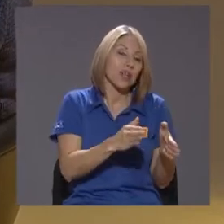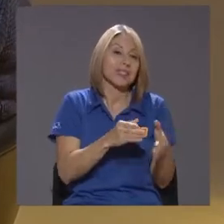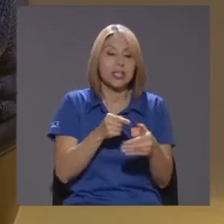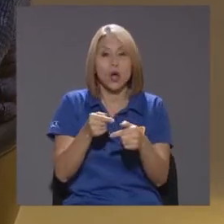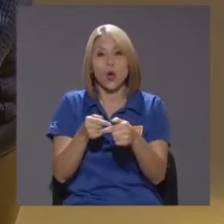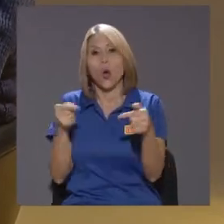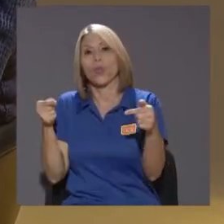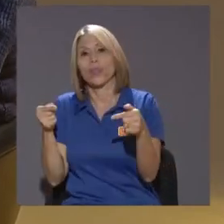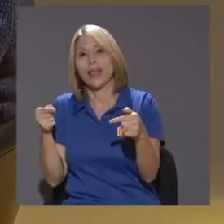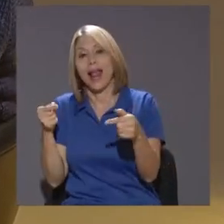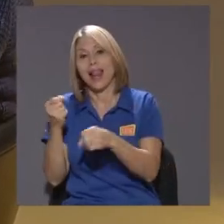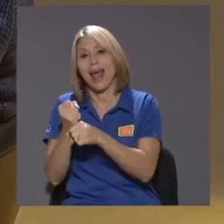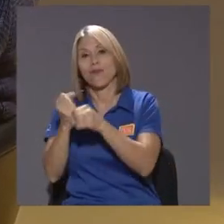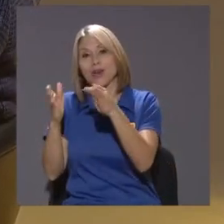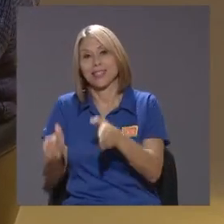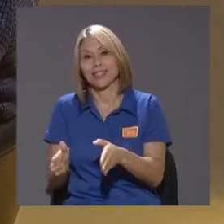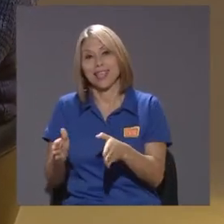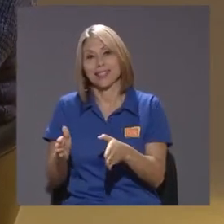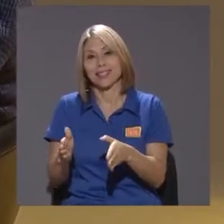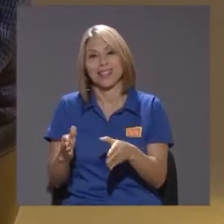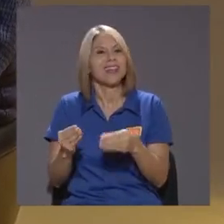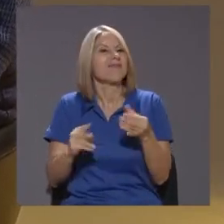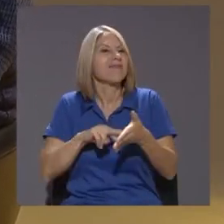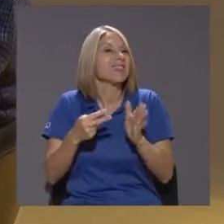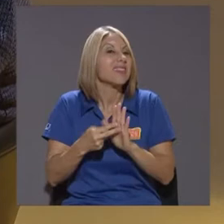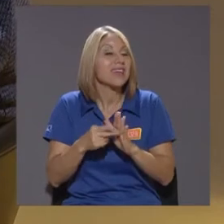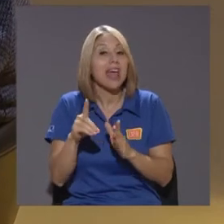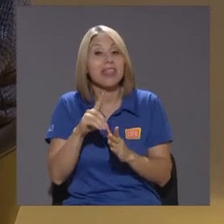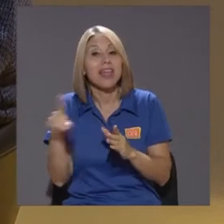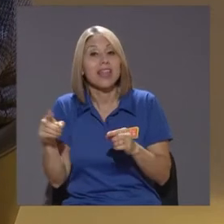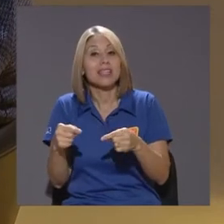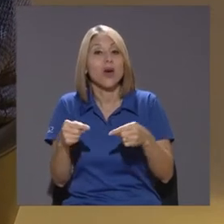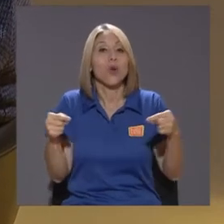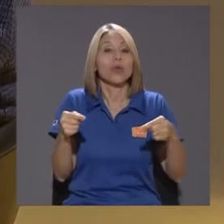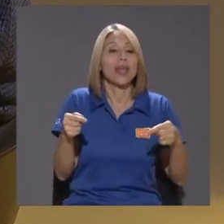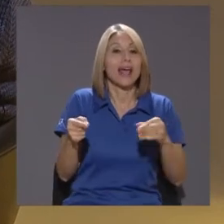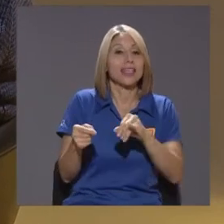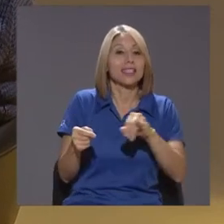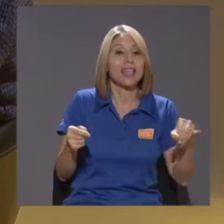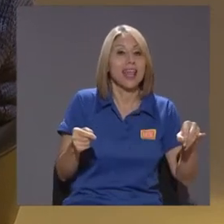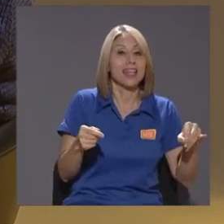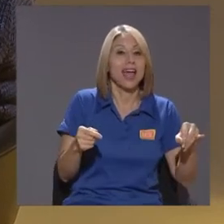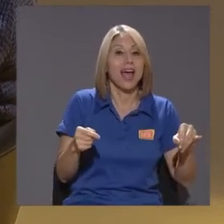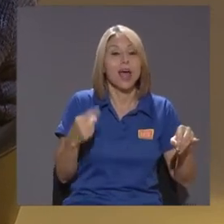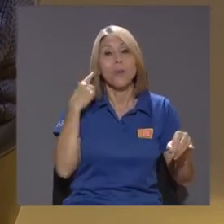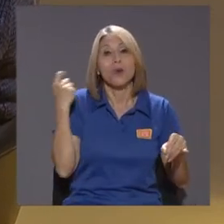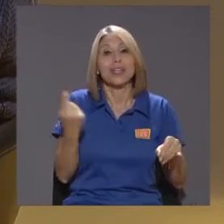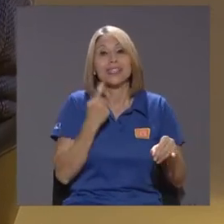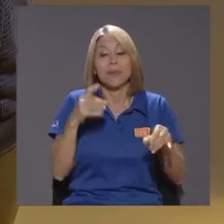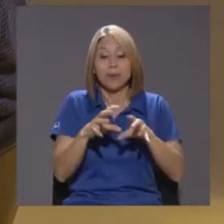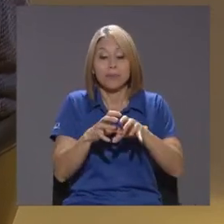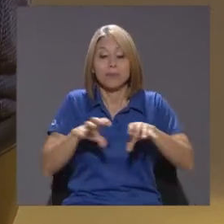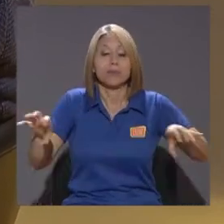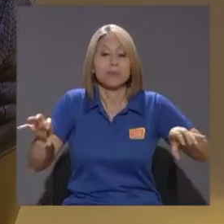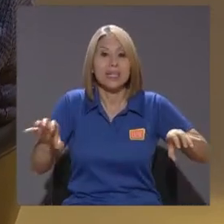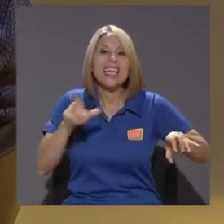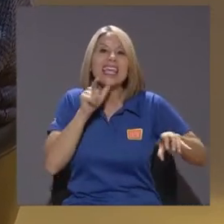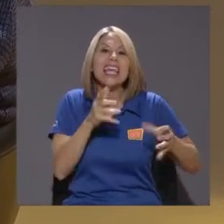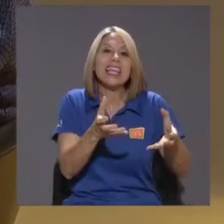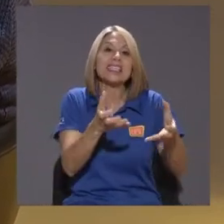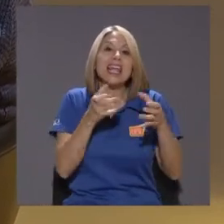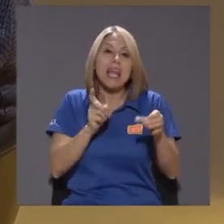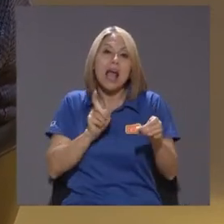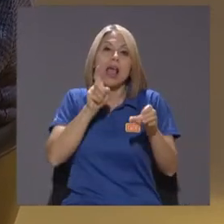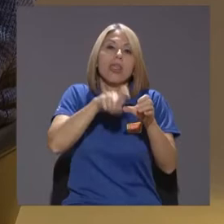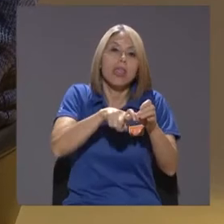Porque en los dos partidos Hay quienes están A favor de mantenerse En la unión Y quienes están A favor de salir ¿Qué es lo